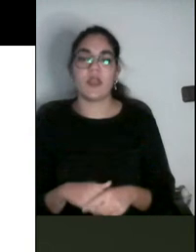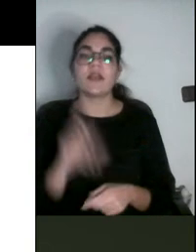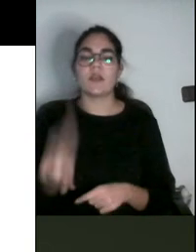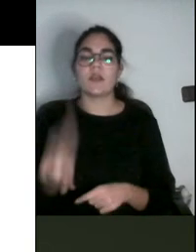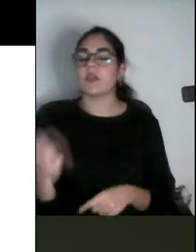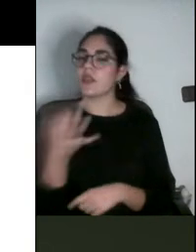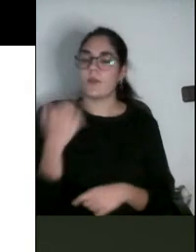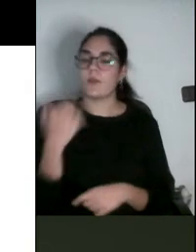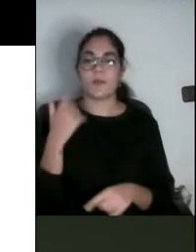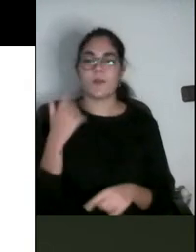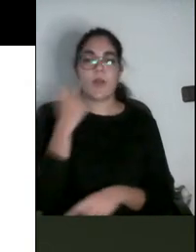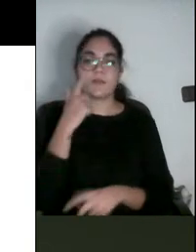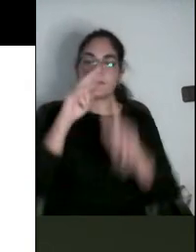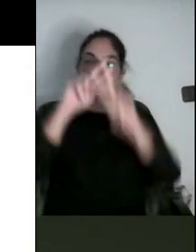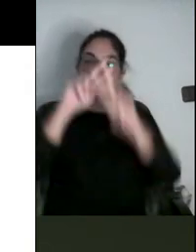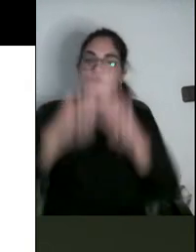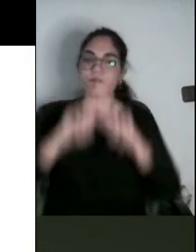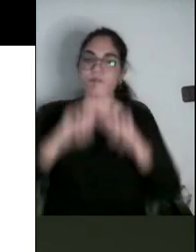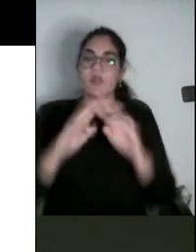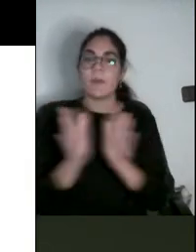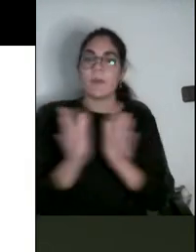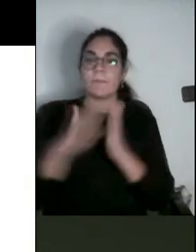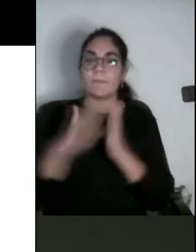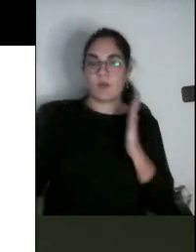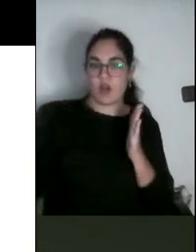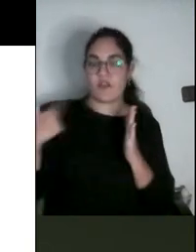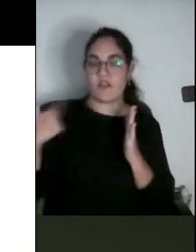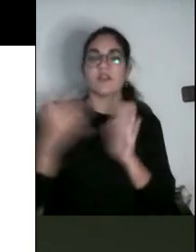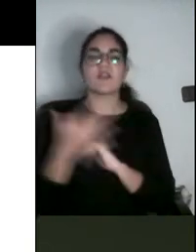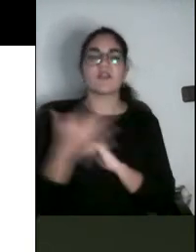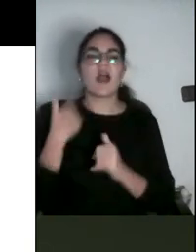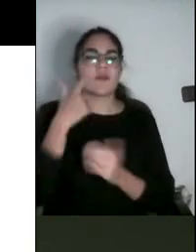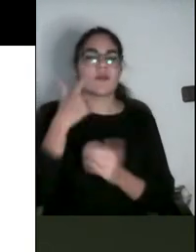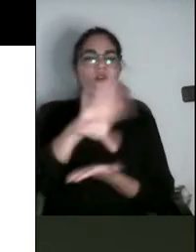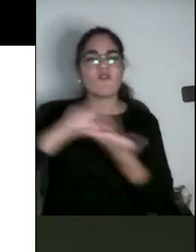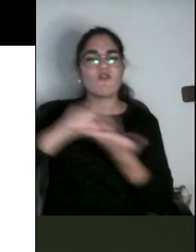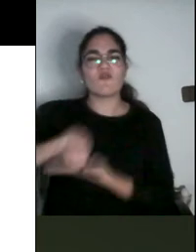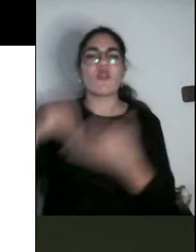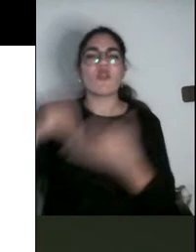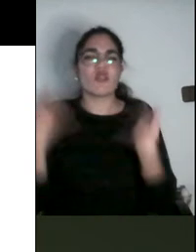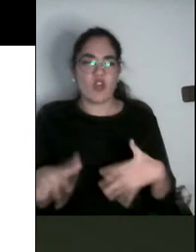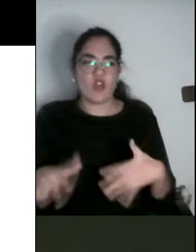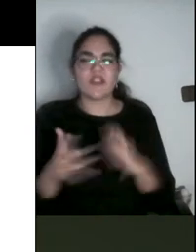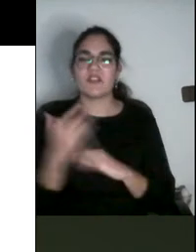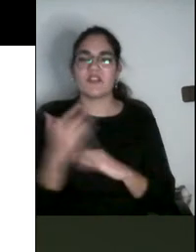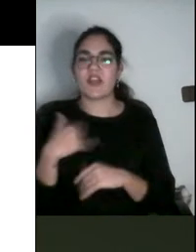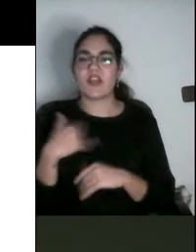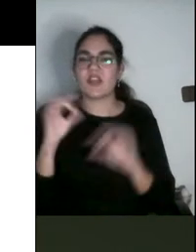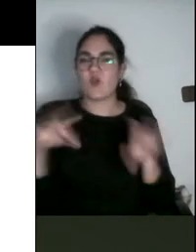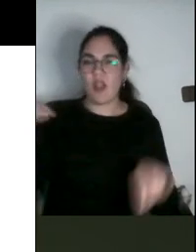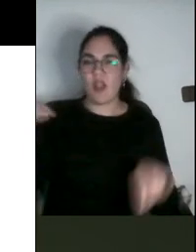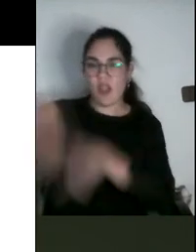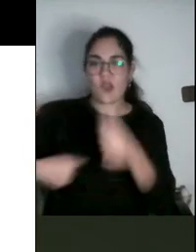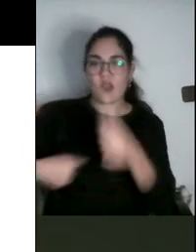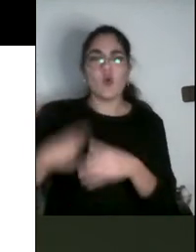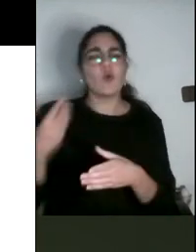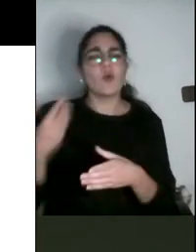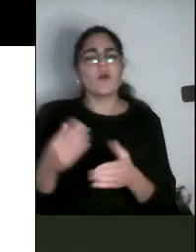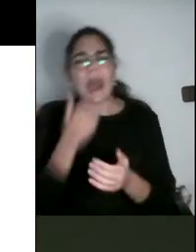bibliografía. ¿Cuáles son nuestras fuentes? ¿Utilizamos genealogía también de mujeres,